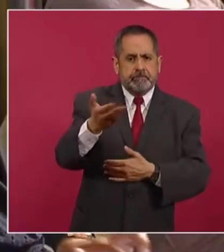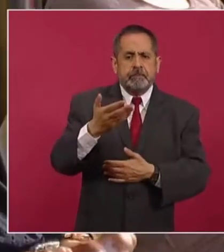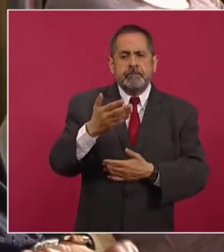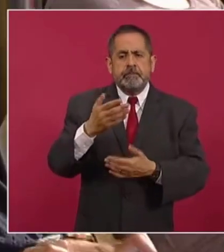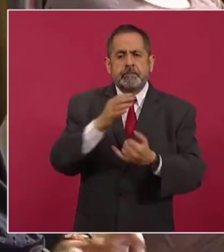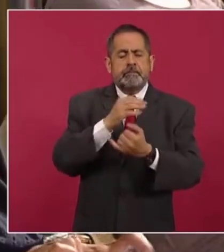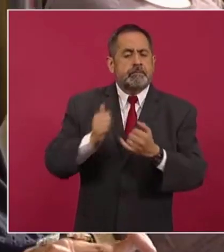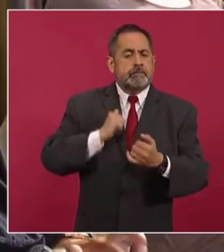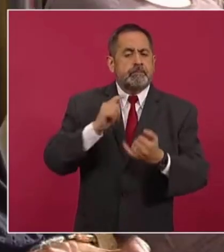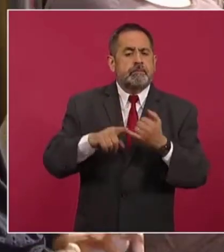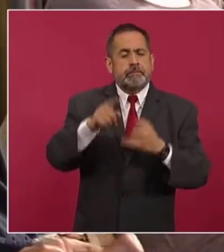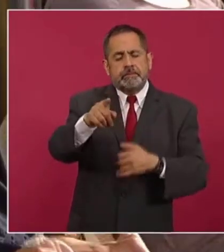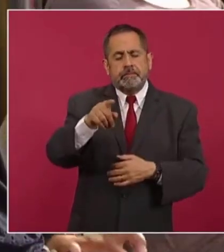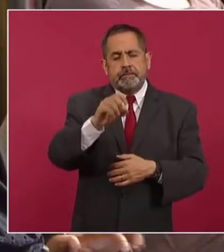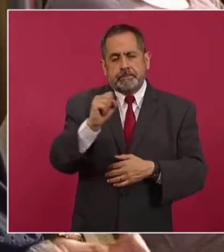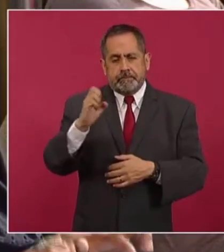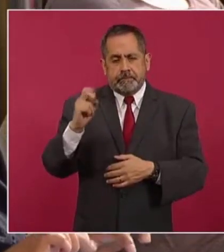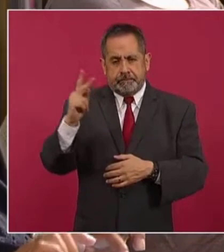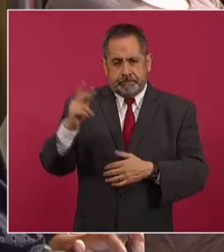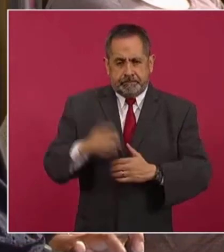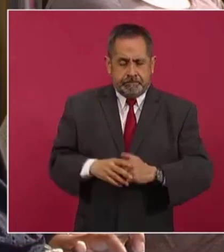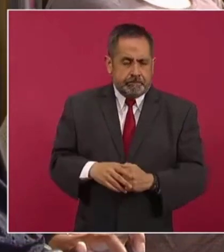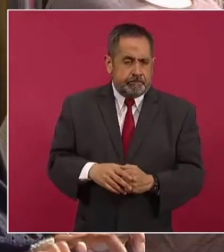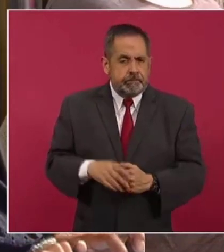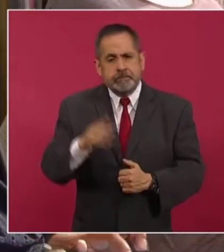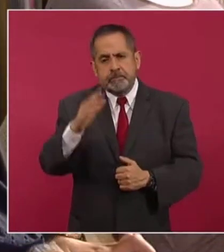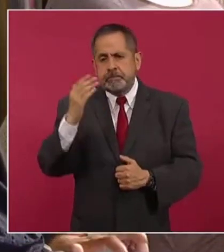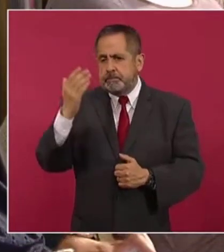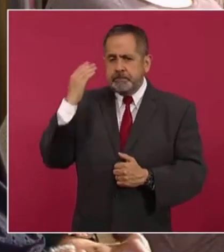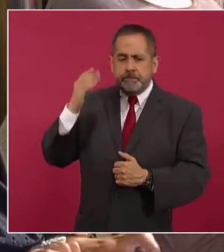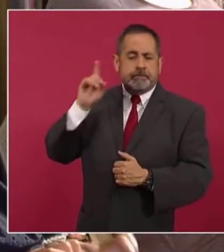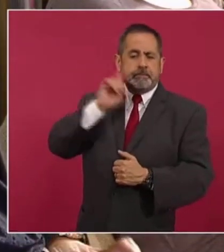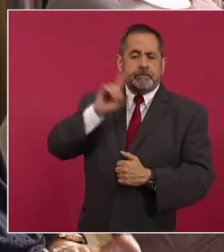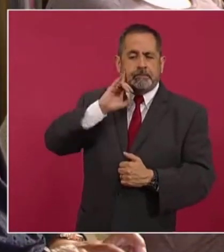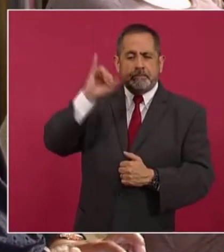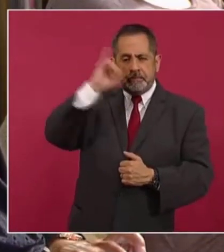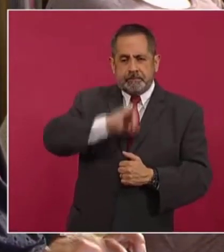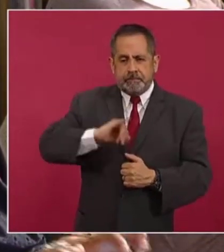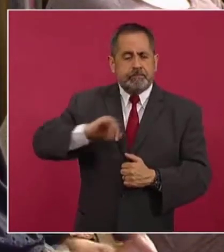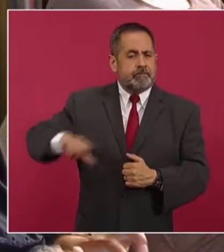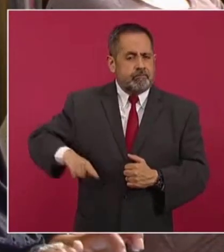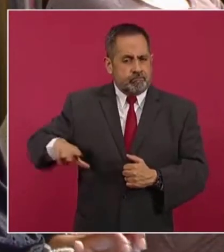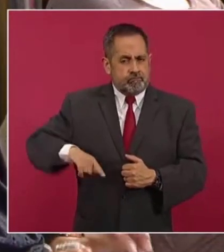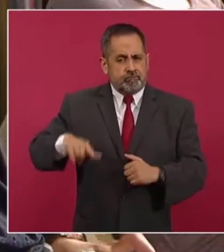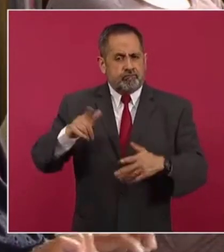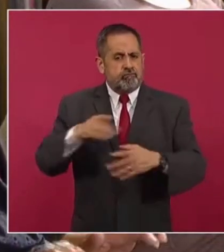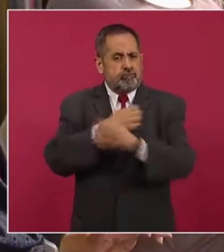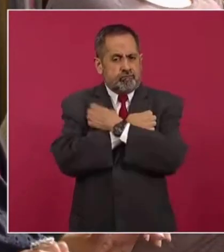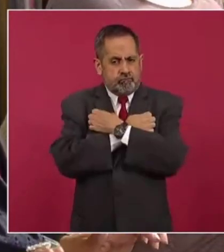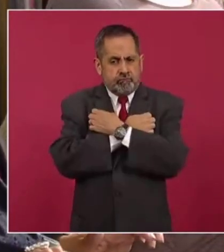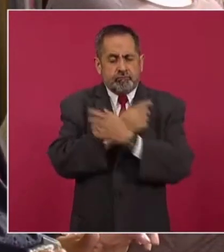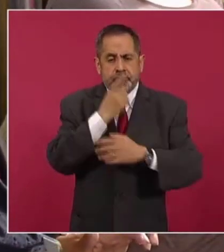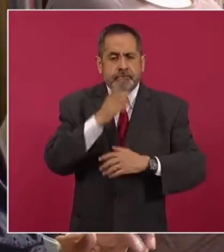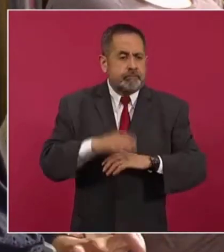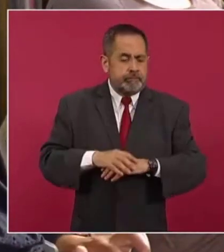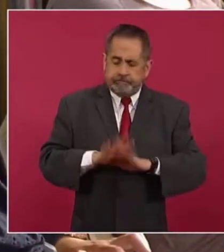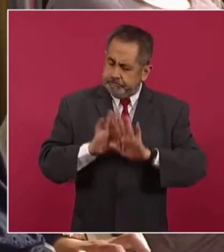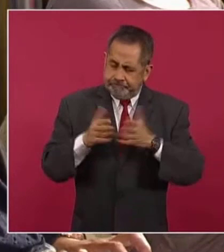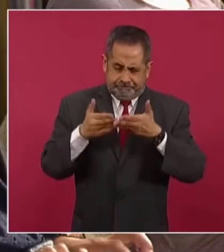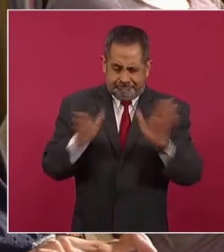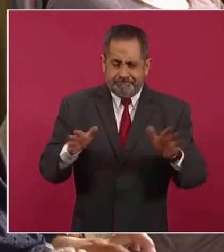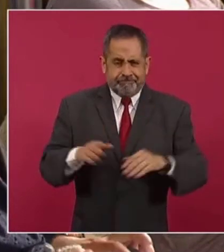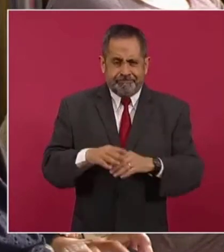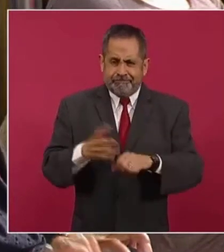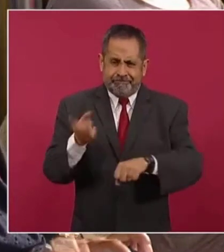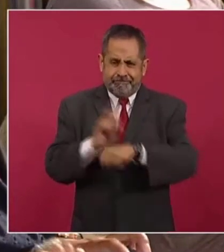la jefa de gobierno había comentado hace algunas semanas en el tema de la educación, qué era, de la idea de que ya se regresara a clases